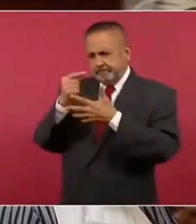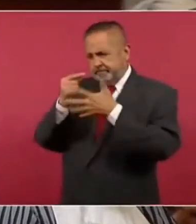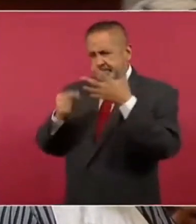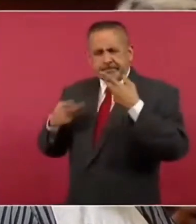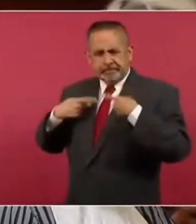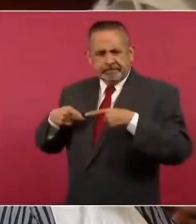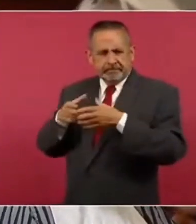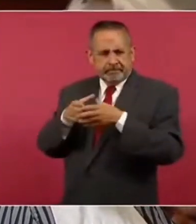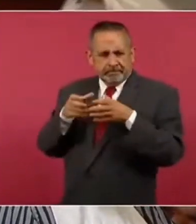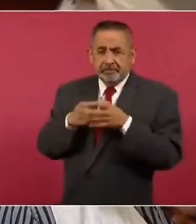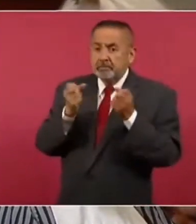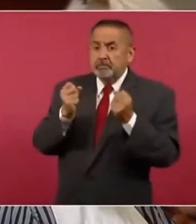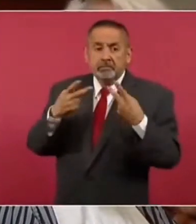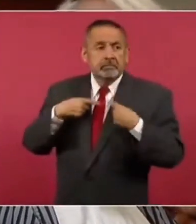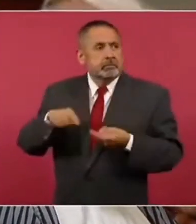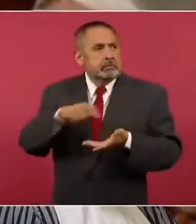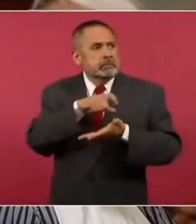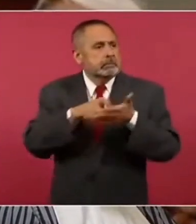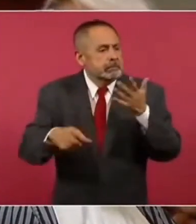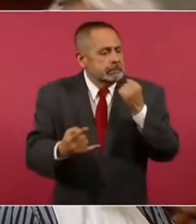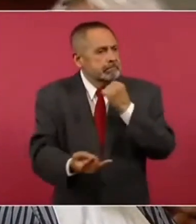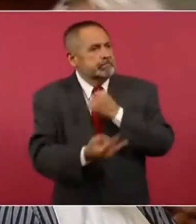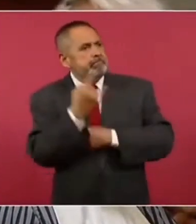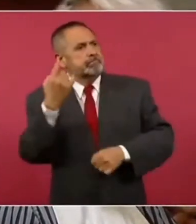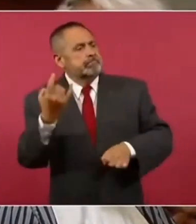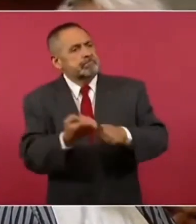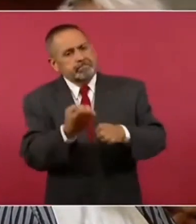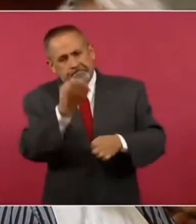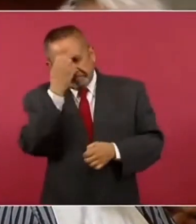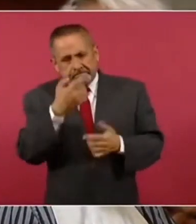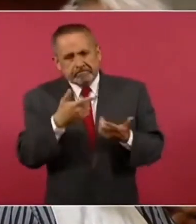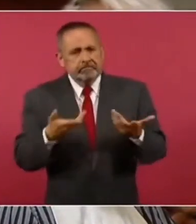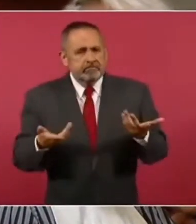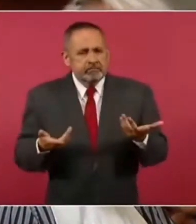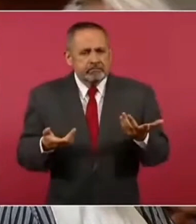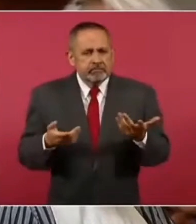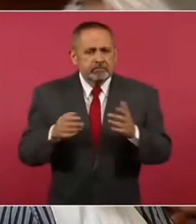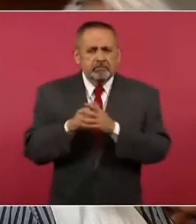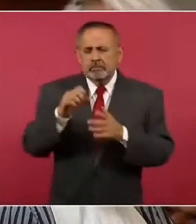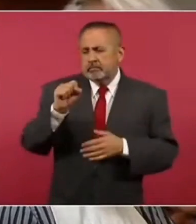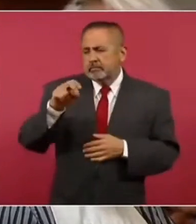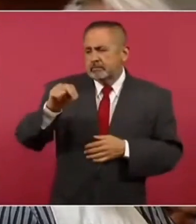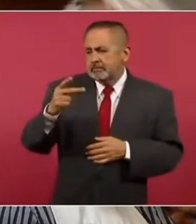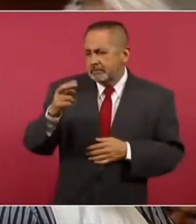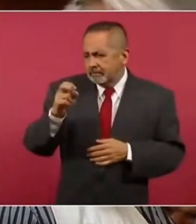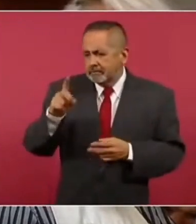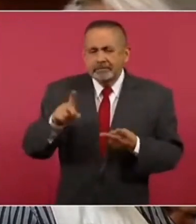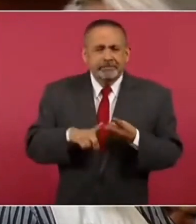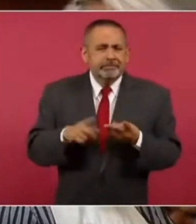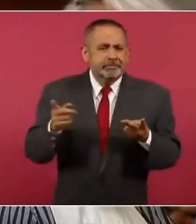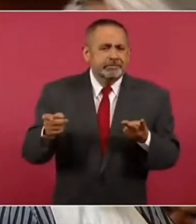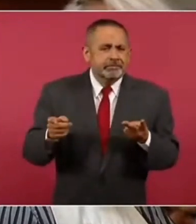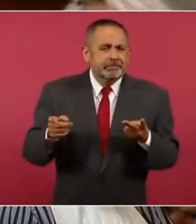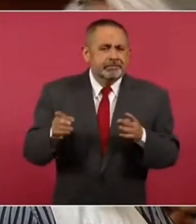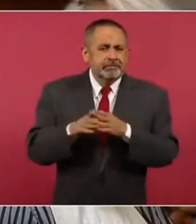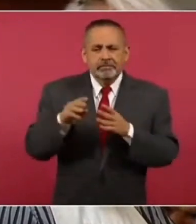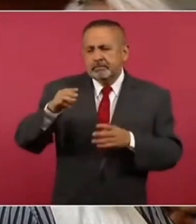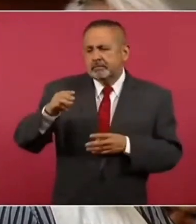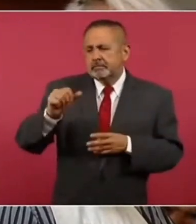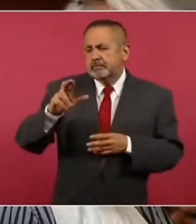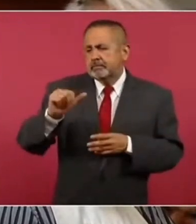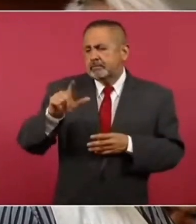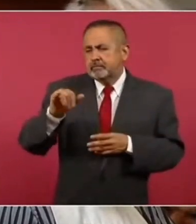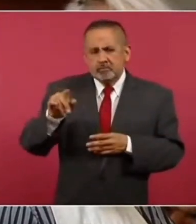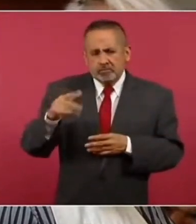personas y de muchos que ya compraron, que la Cenapred, el trabajo que está haciendo María Luisa